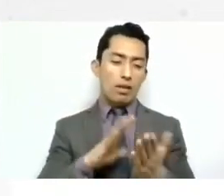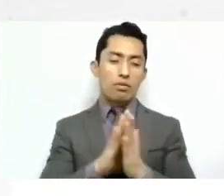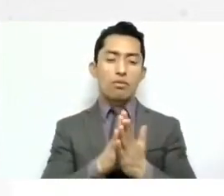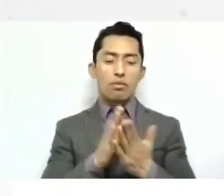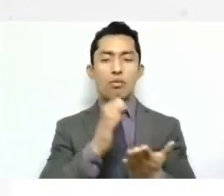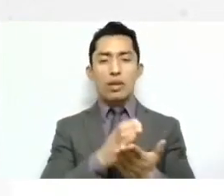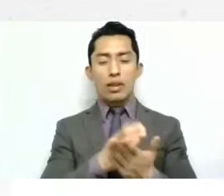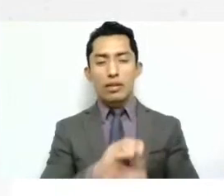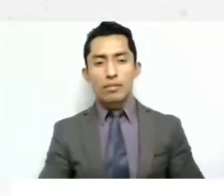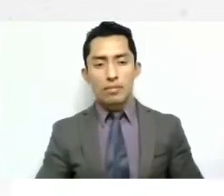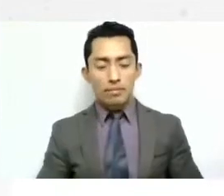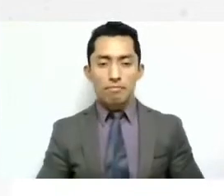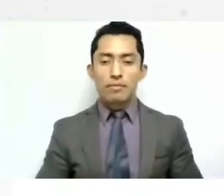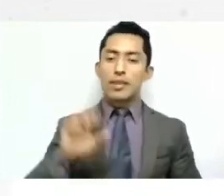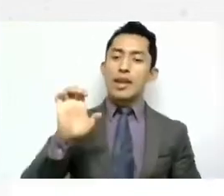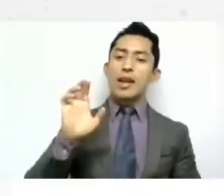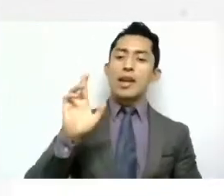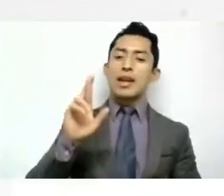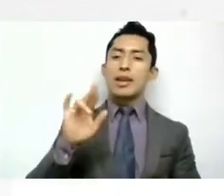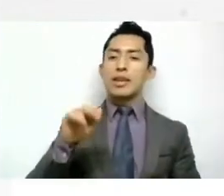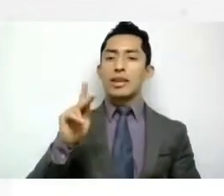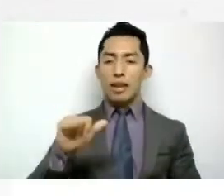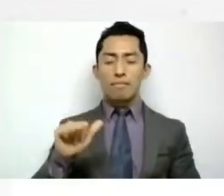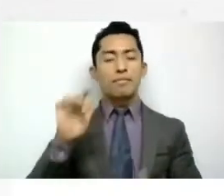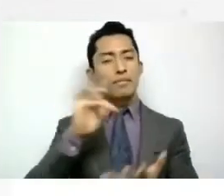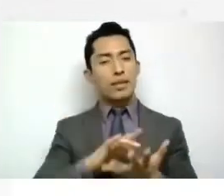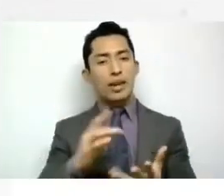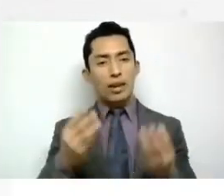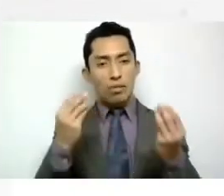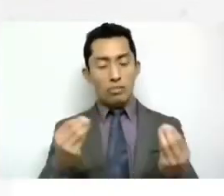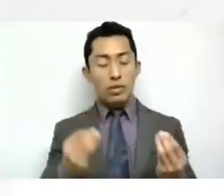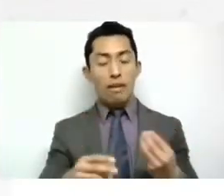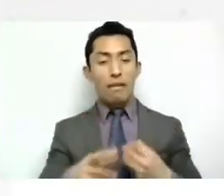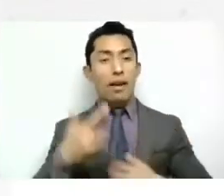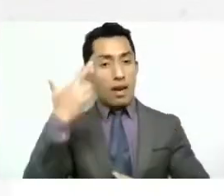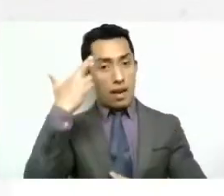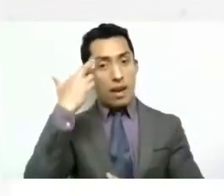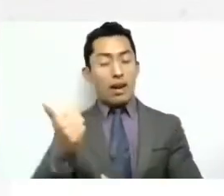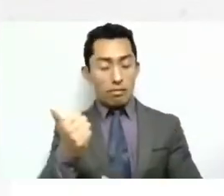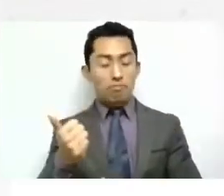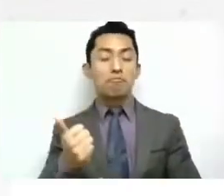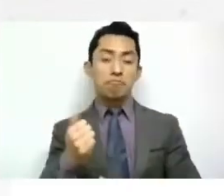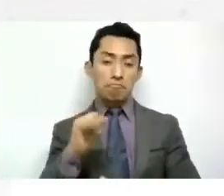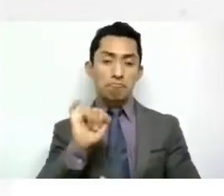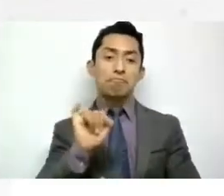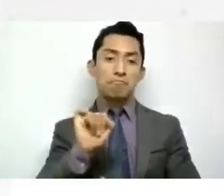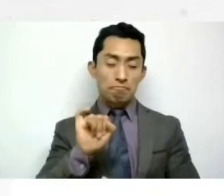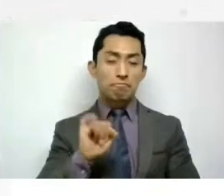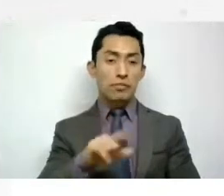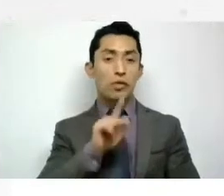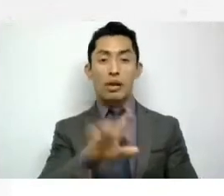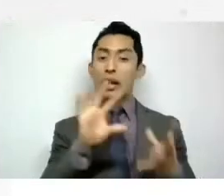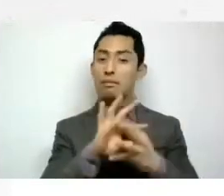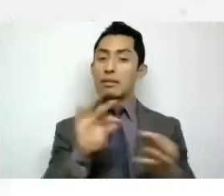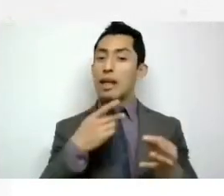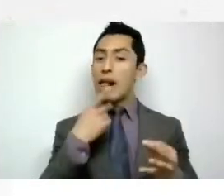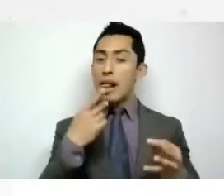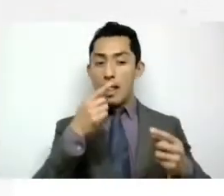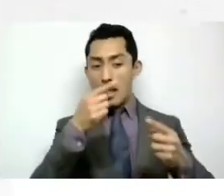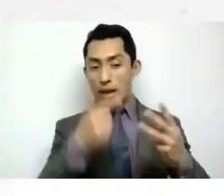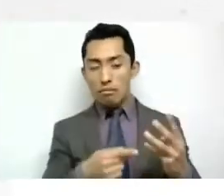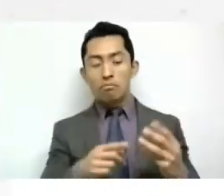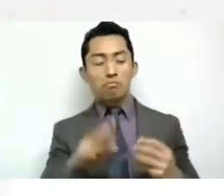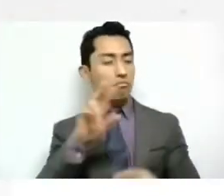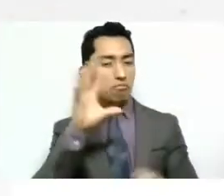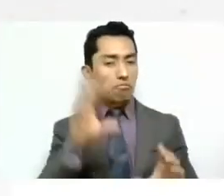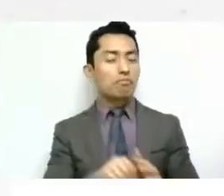Erika, muchísimas gracias. Tienes razón, ¿no? Tienes razón en todo lo que dices y esa es el,